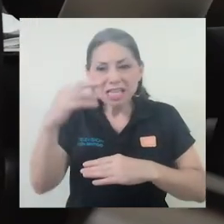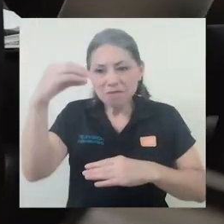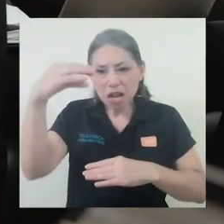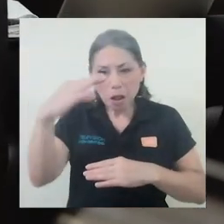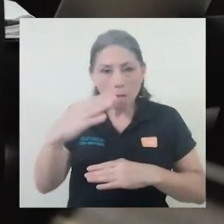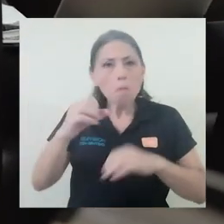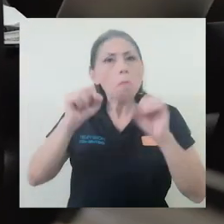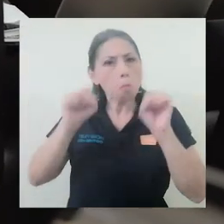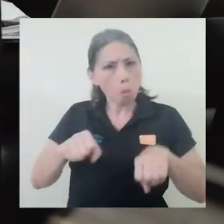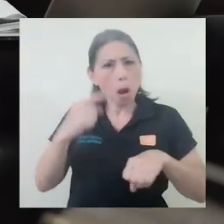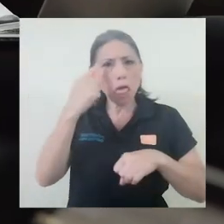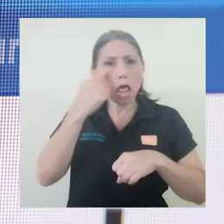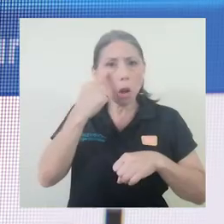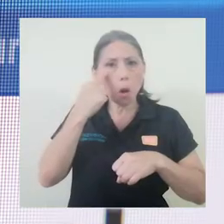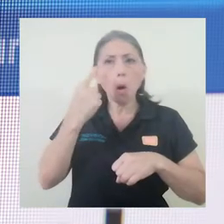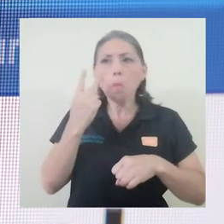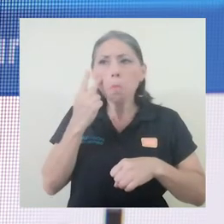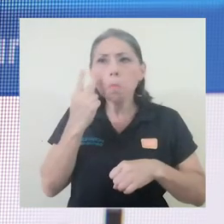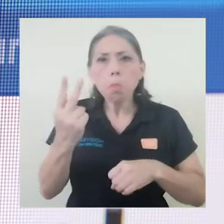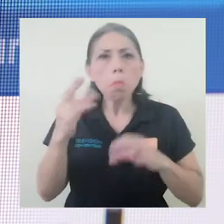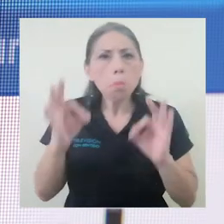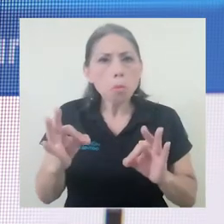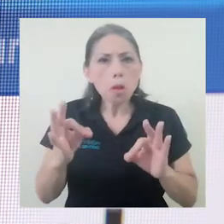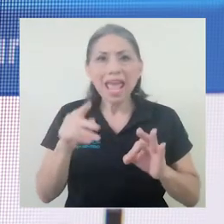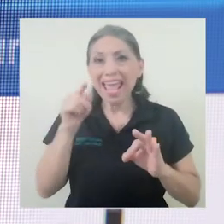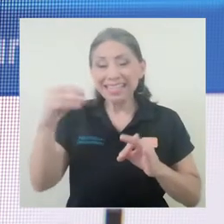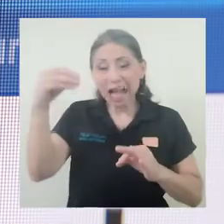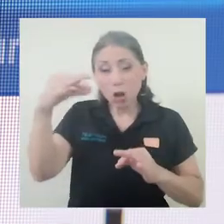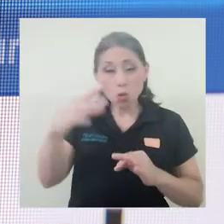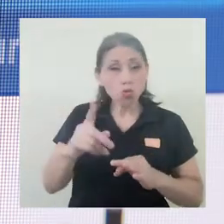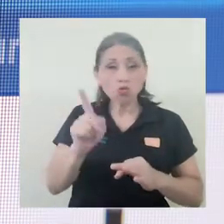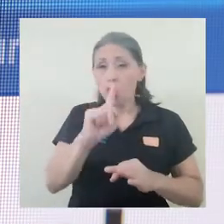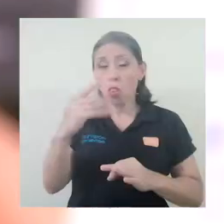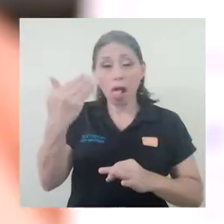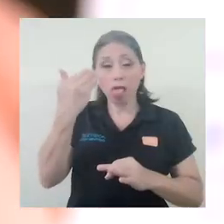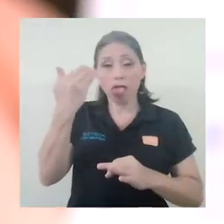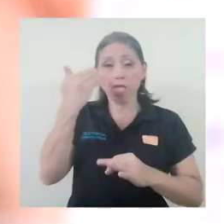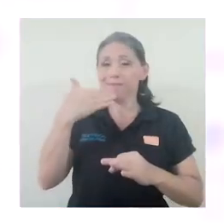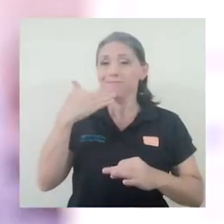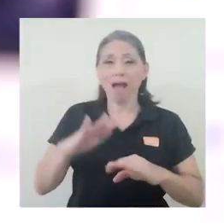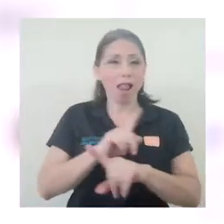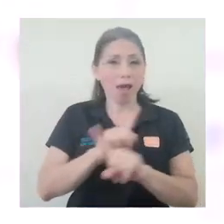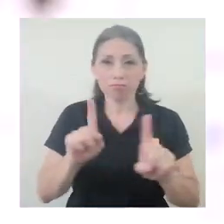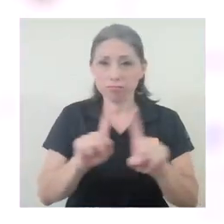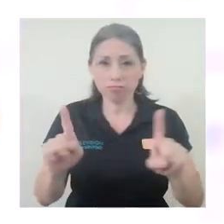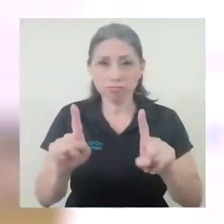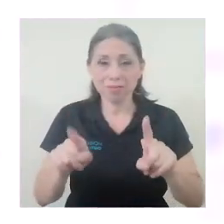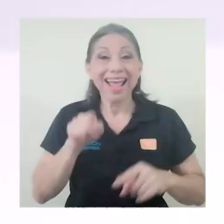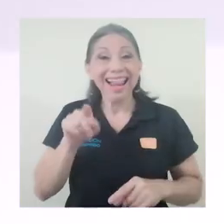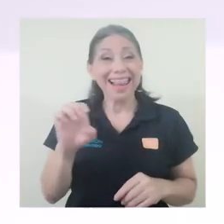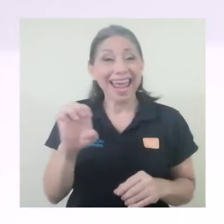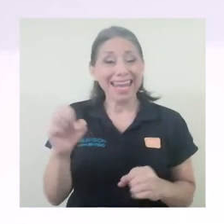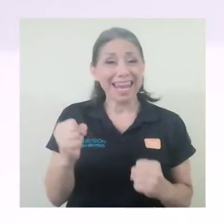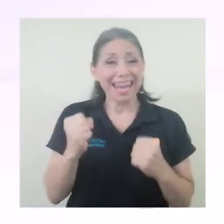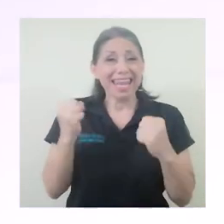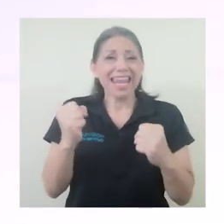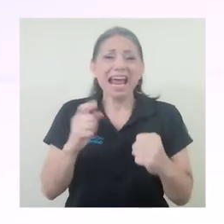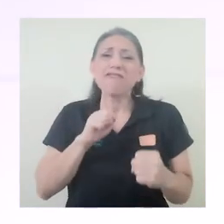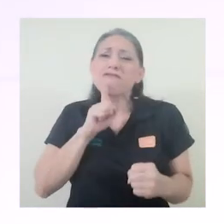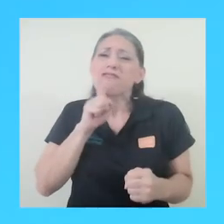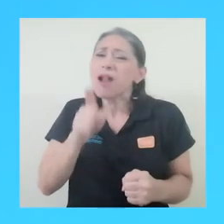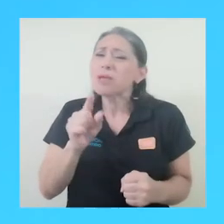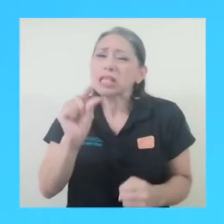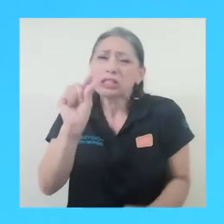no es perjudicial porque la energía digamos con que sale esa luz realmente es muy